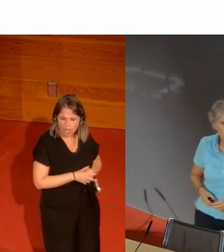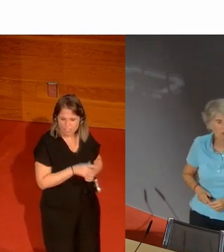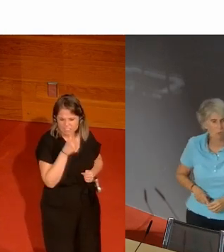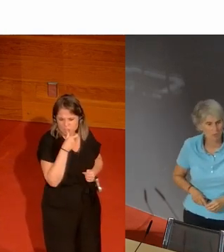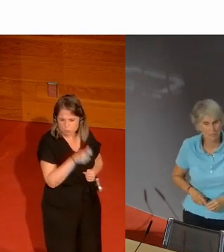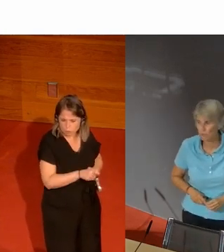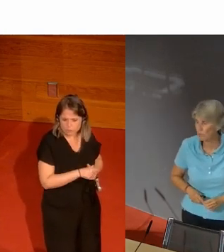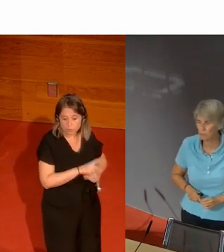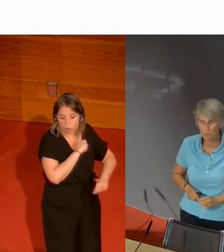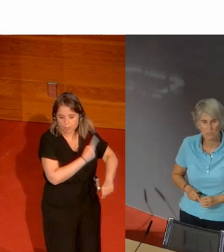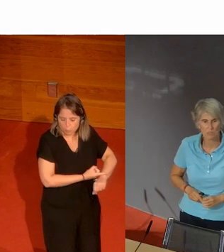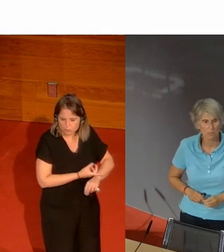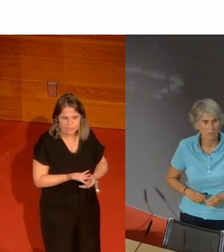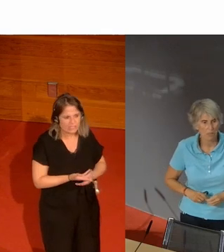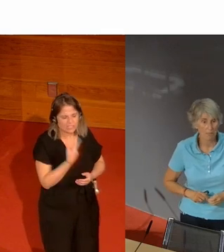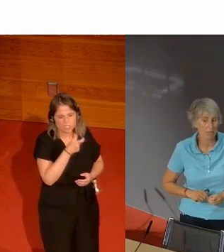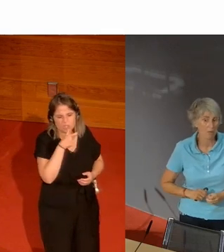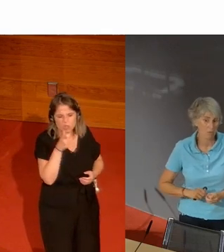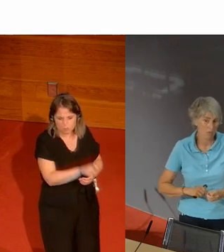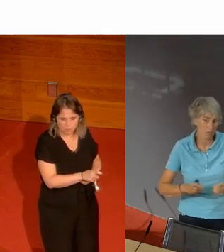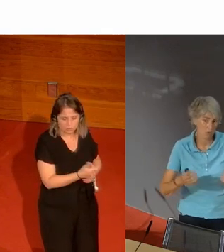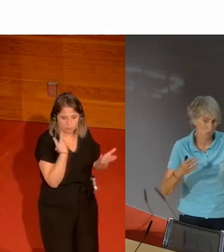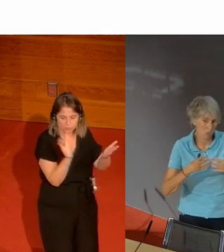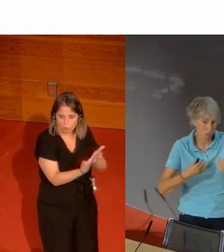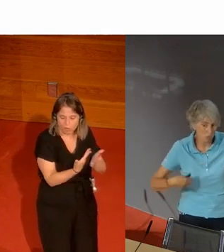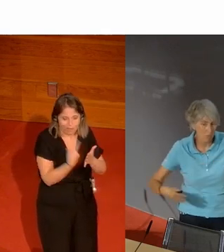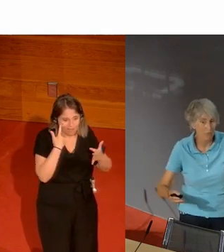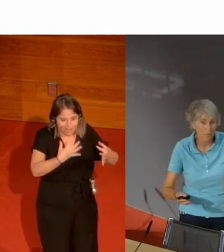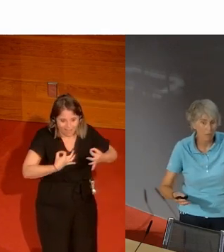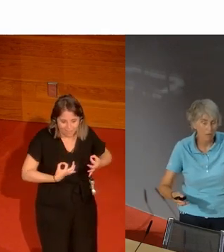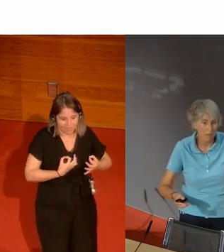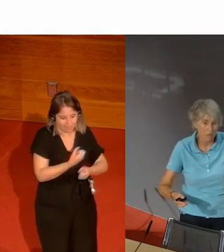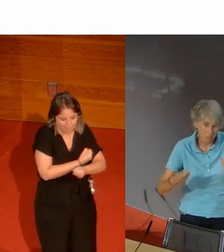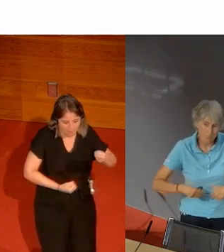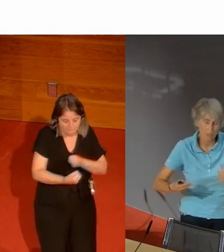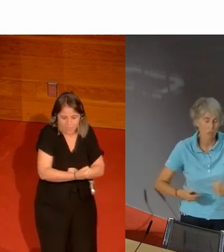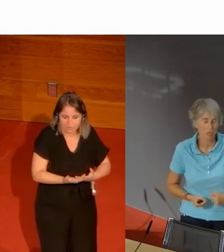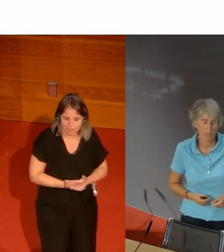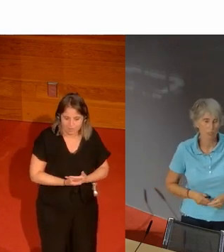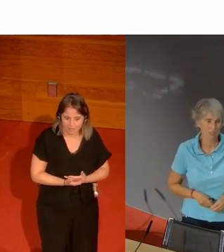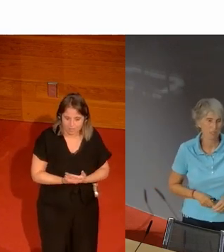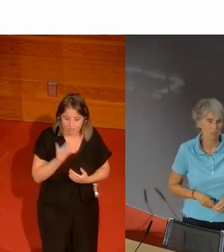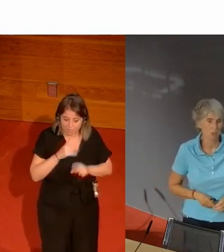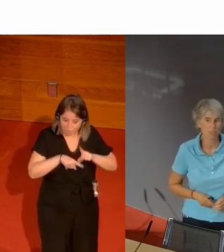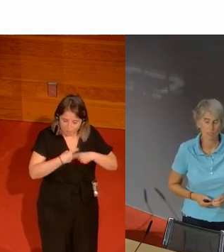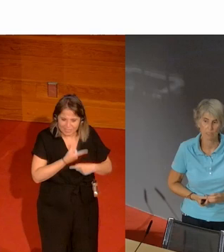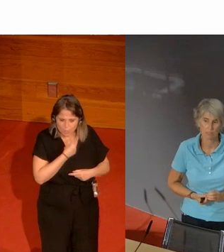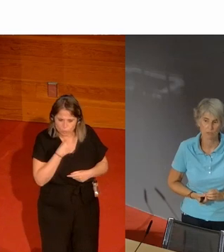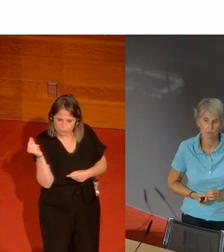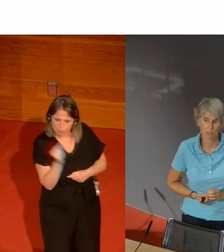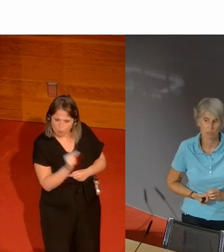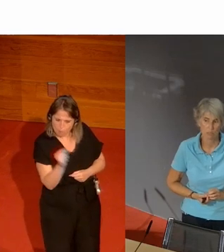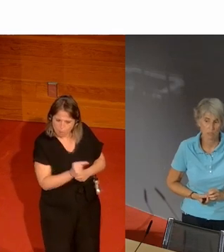estos insultos o a los deportistas o a las deportistas acercarlo a su entorno familiar y a ver si les gustaría que les pasara eso que